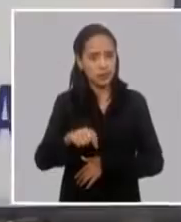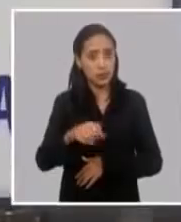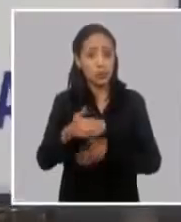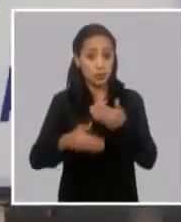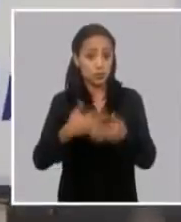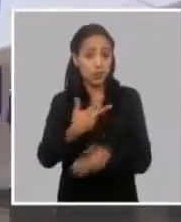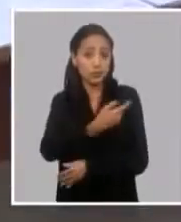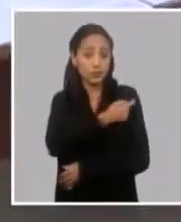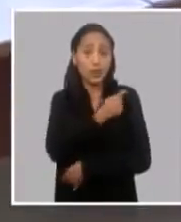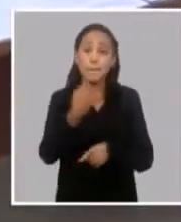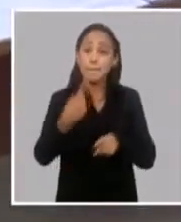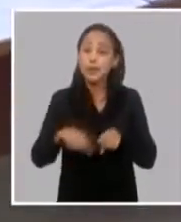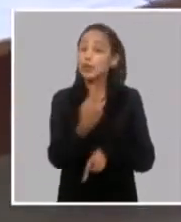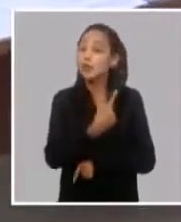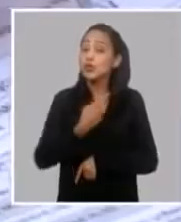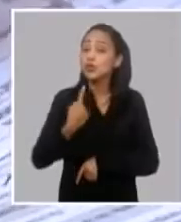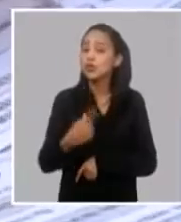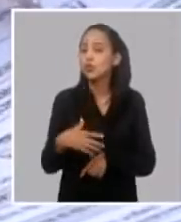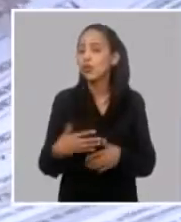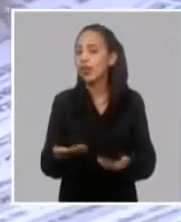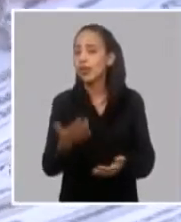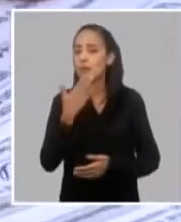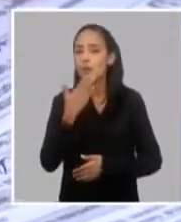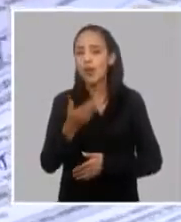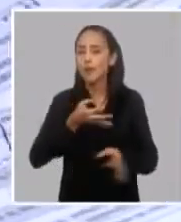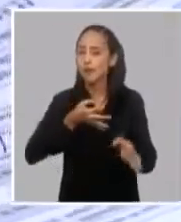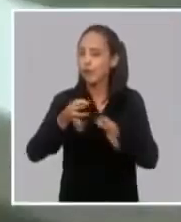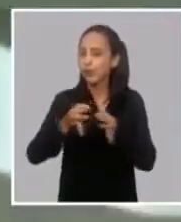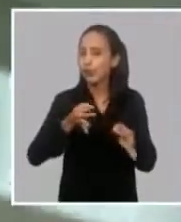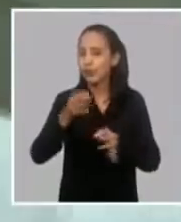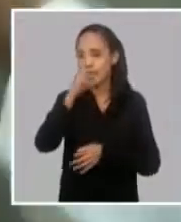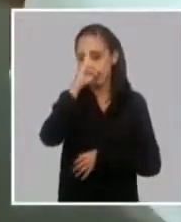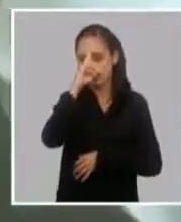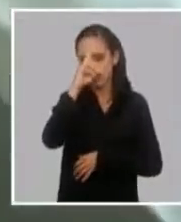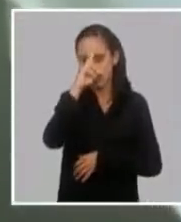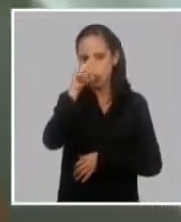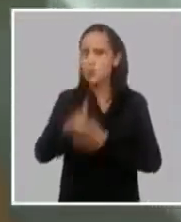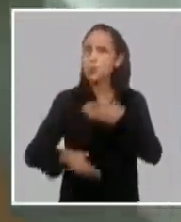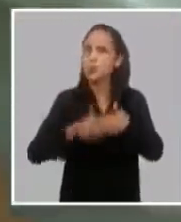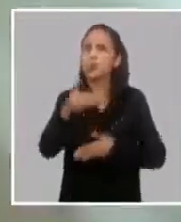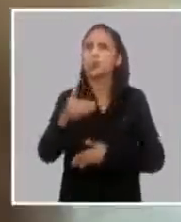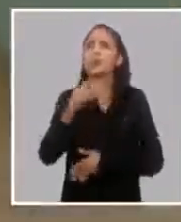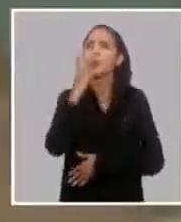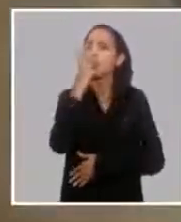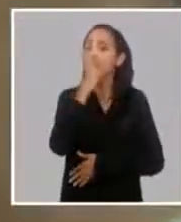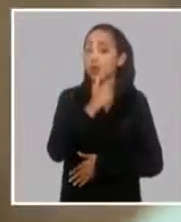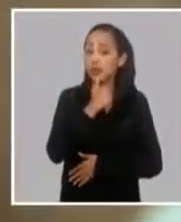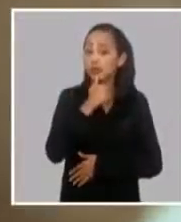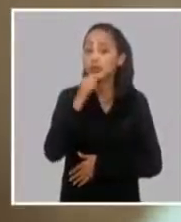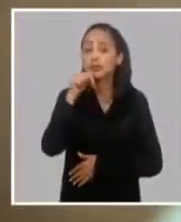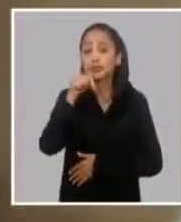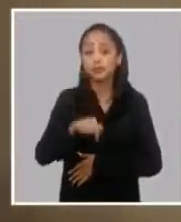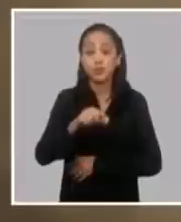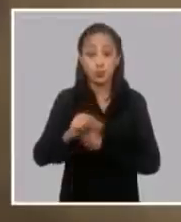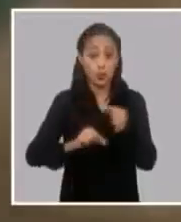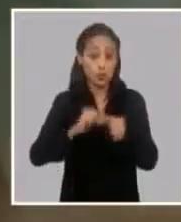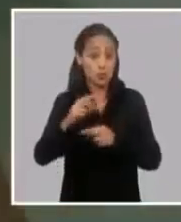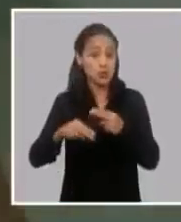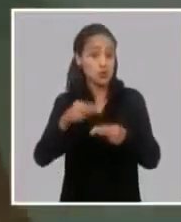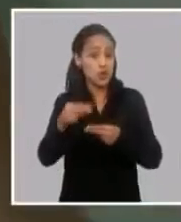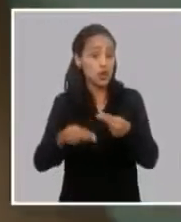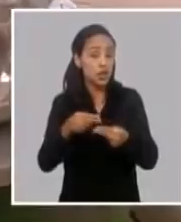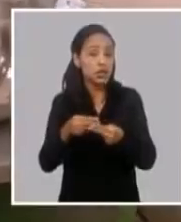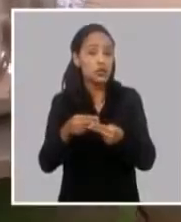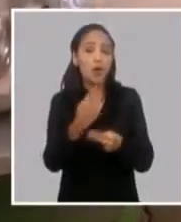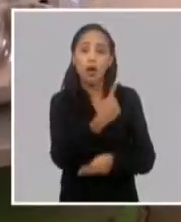facilidad, que es el sistema de salud. Esto fue un proceso bonito en la medida que se han ido implementando